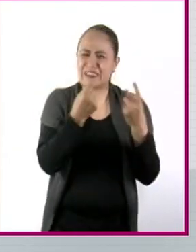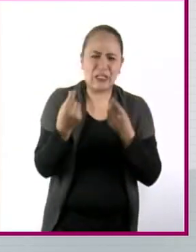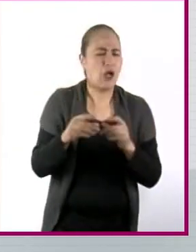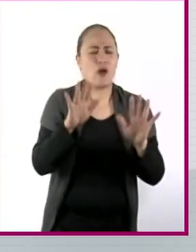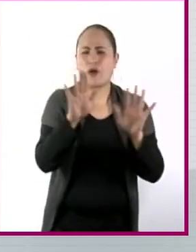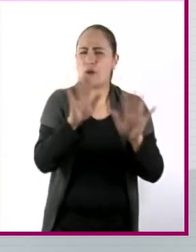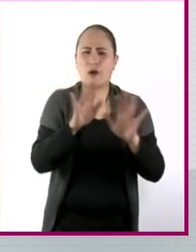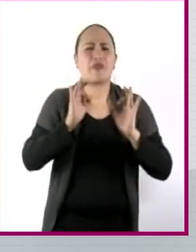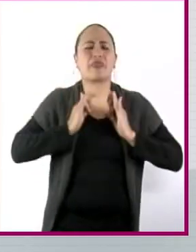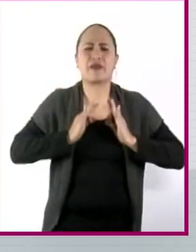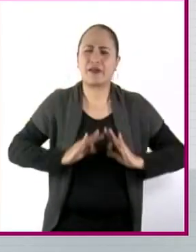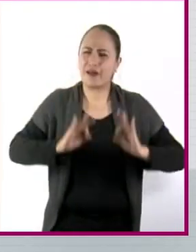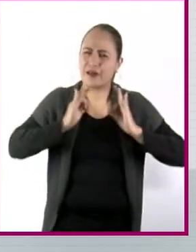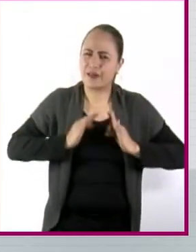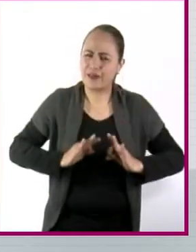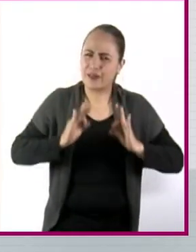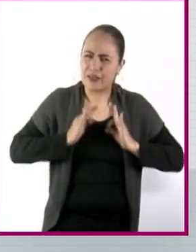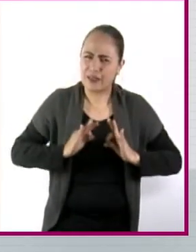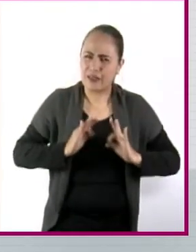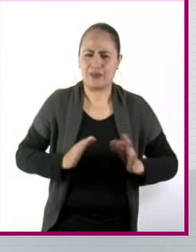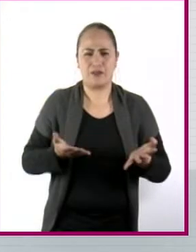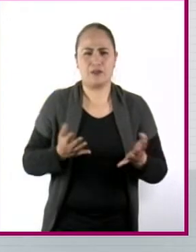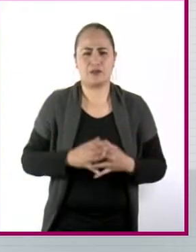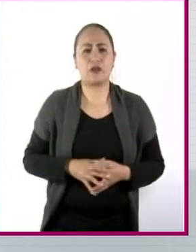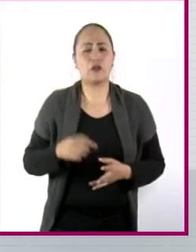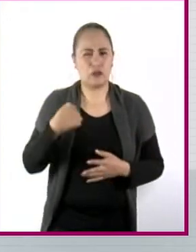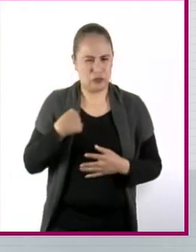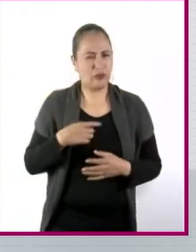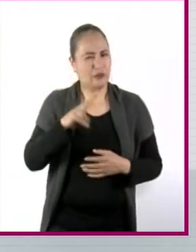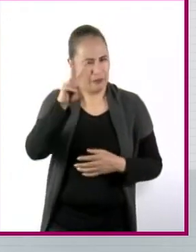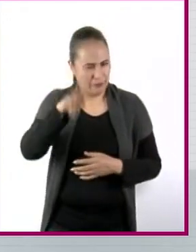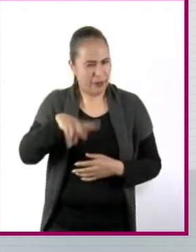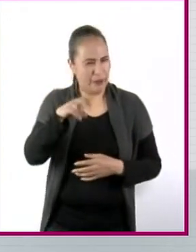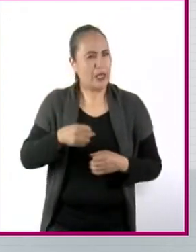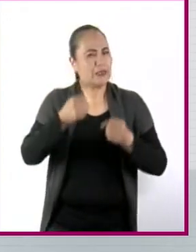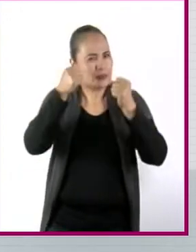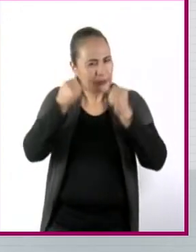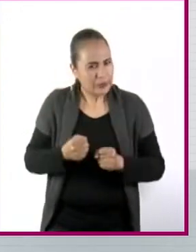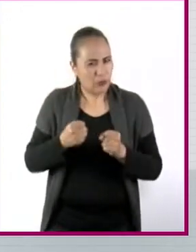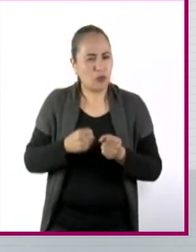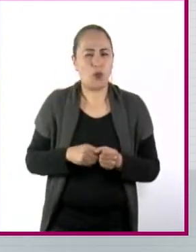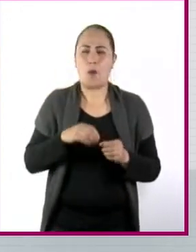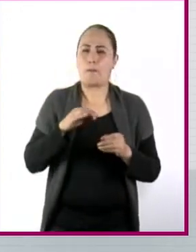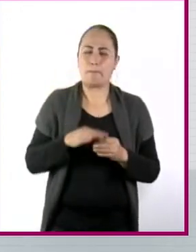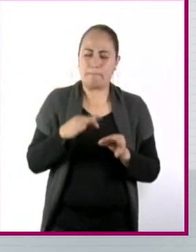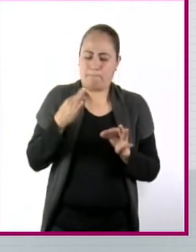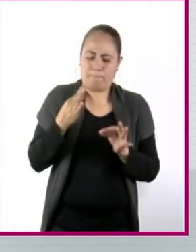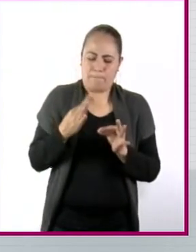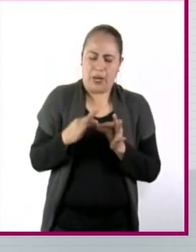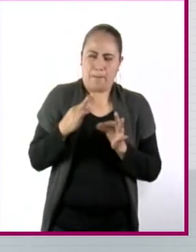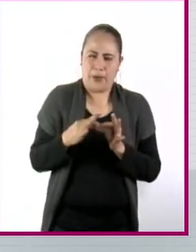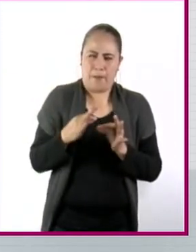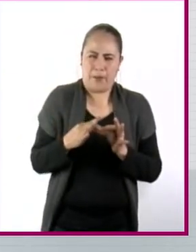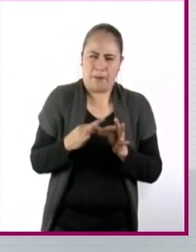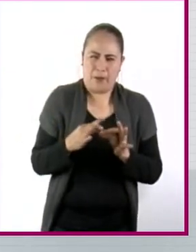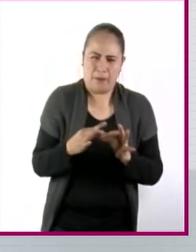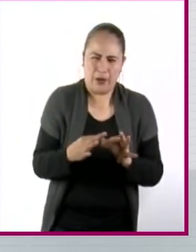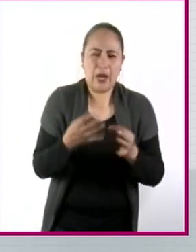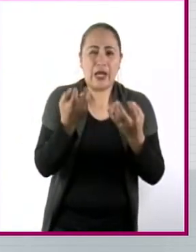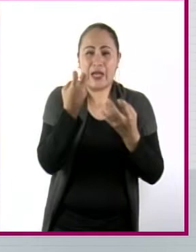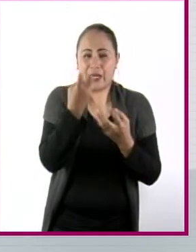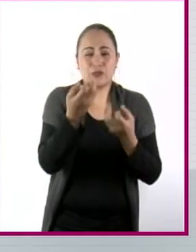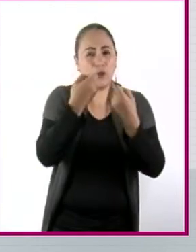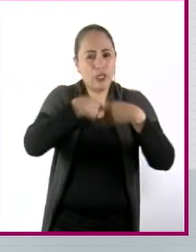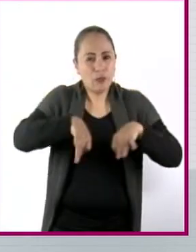que yo les puedo asegurar es que la constancia es algo fundamental cuando